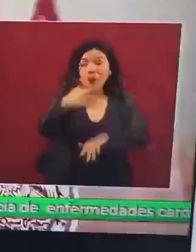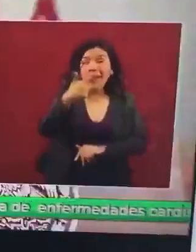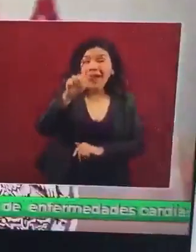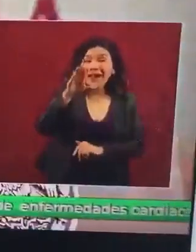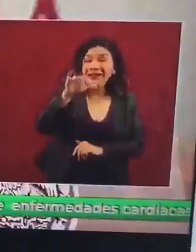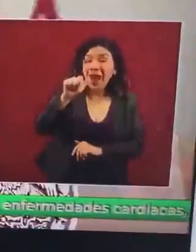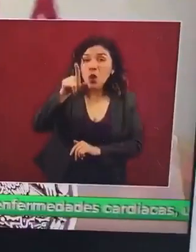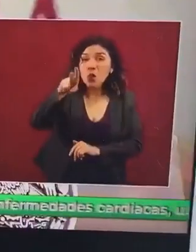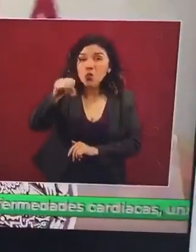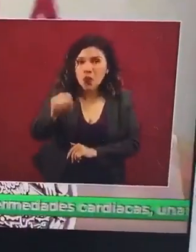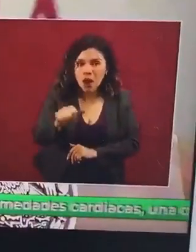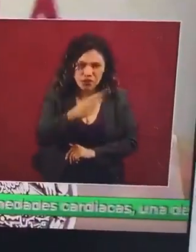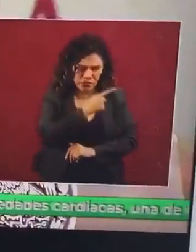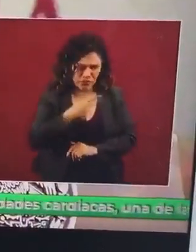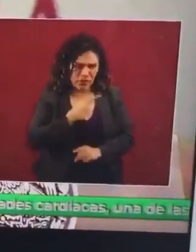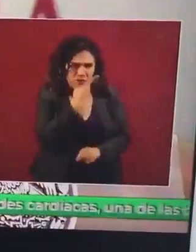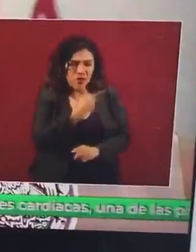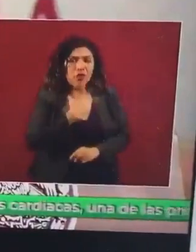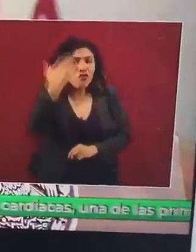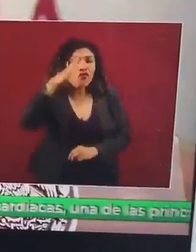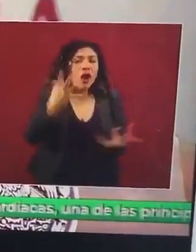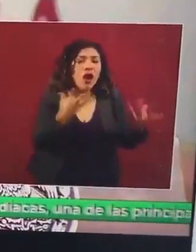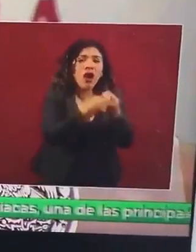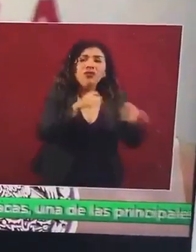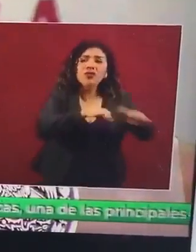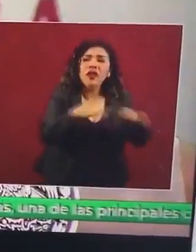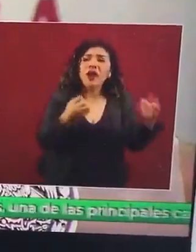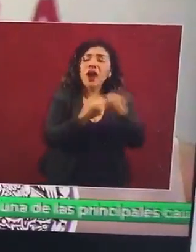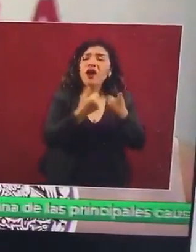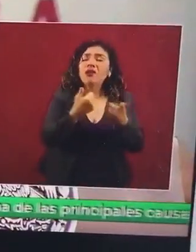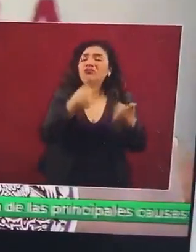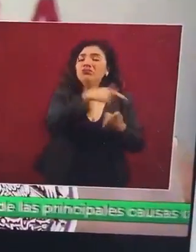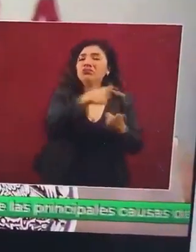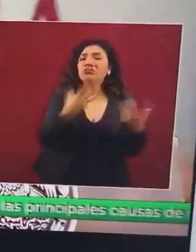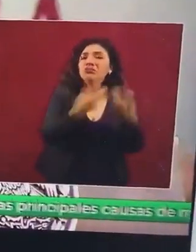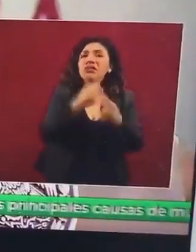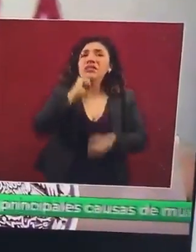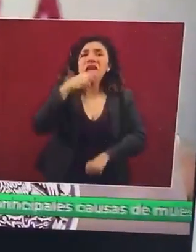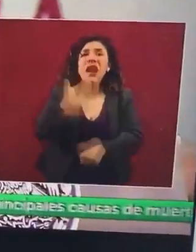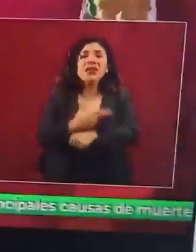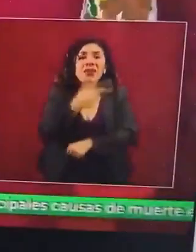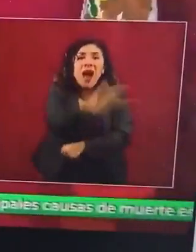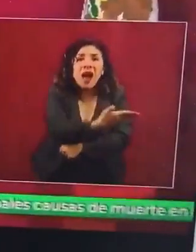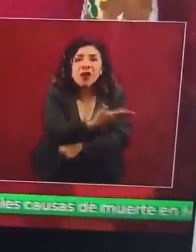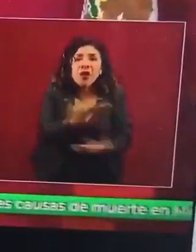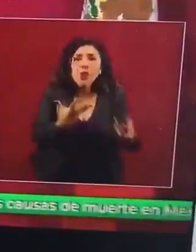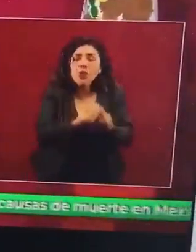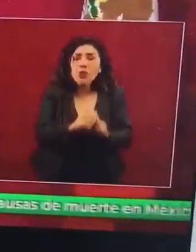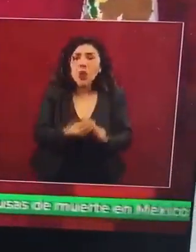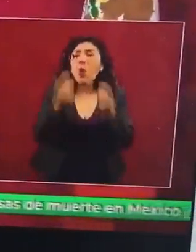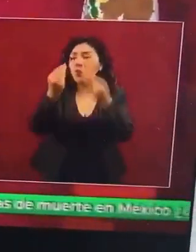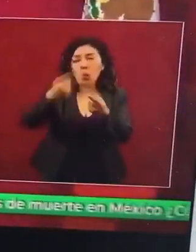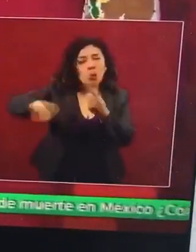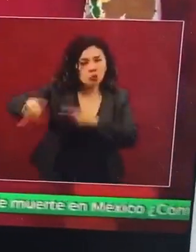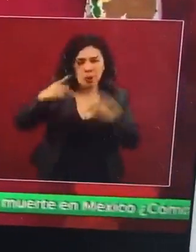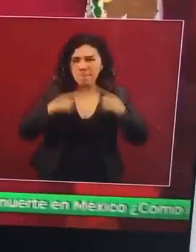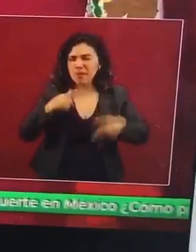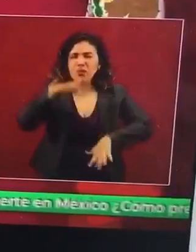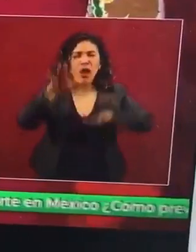secretario de Seguridad Pública. Mucha gente no lo sabe,